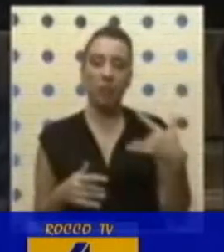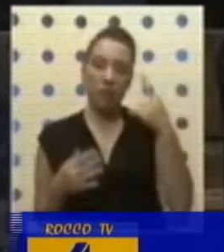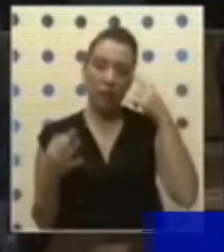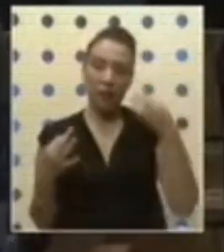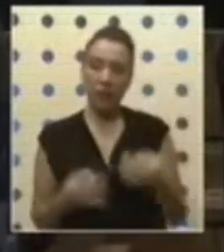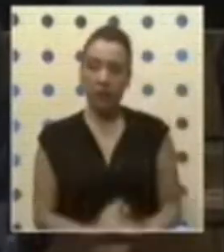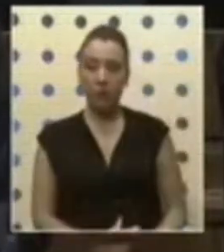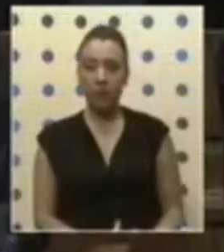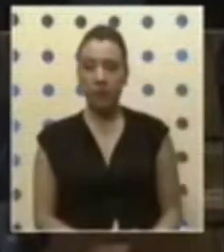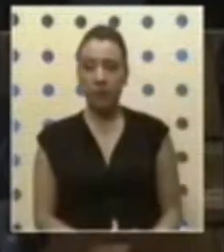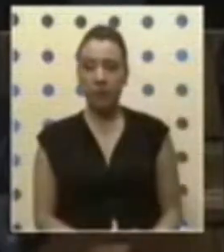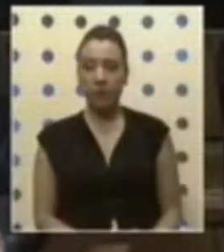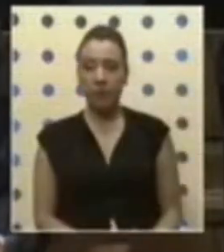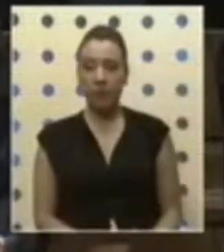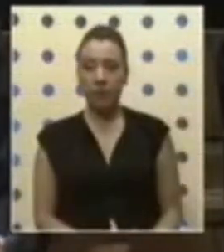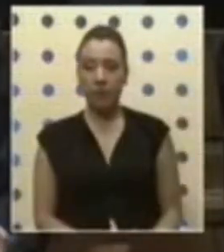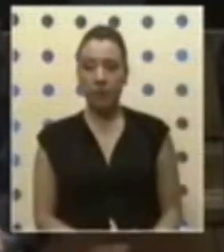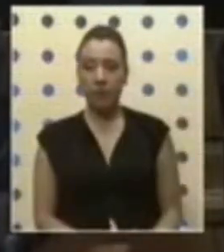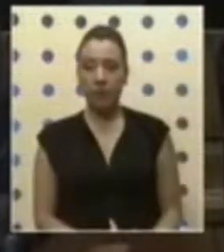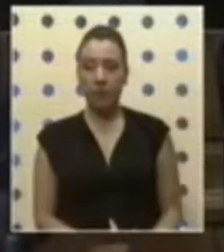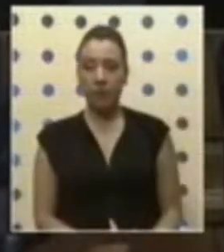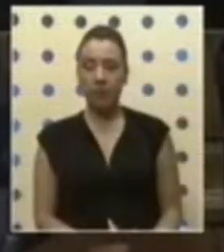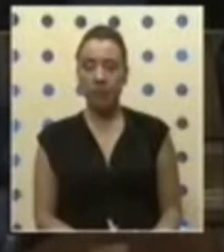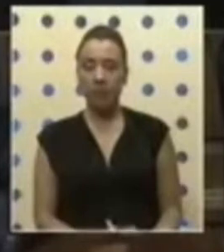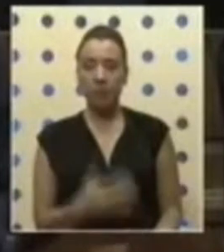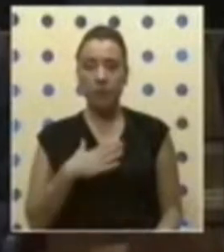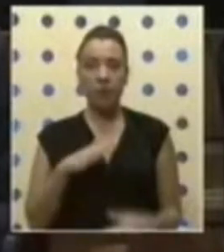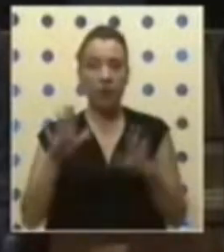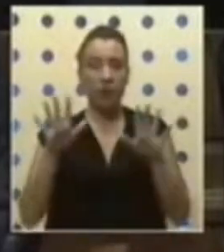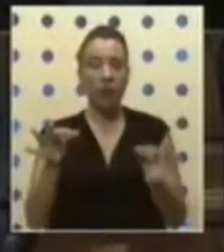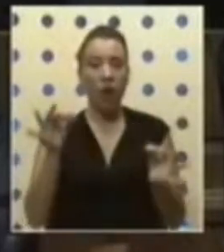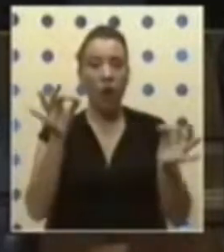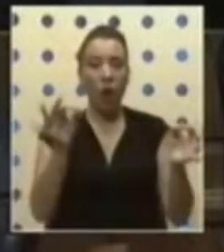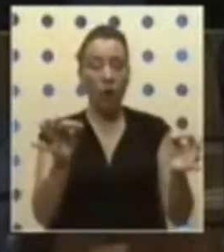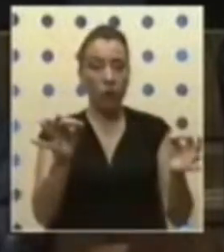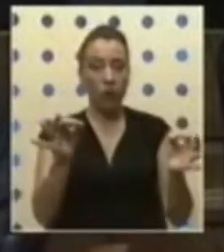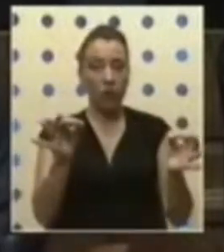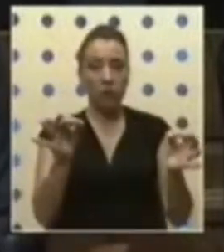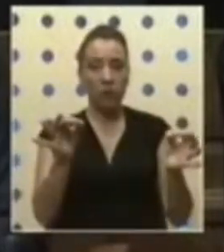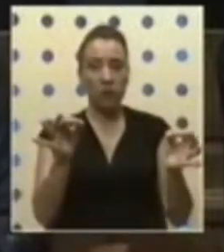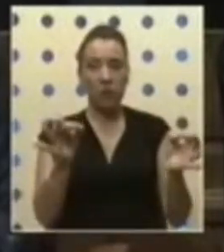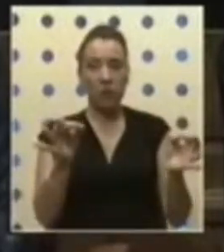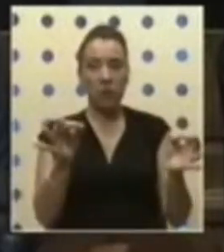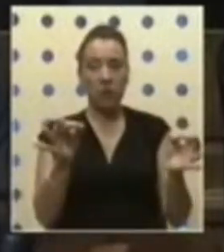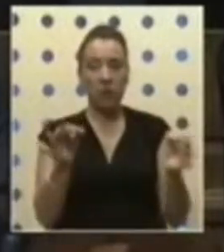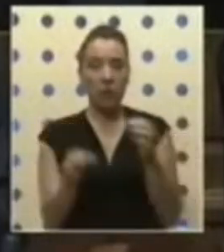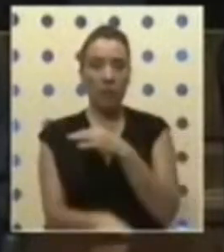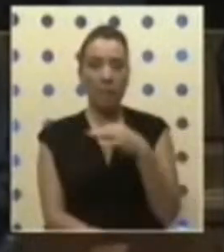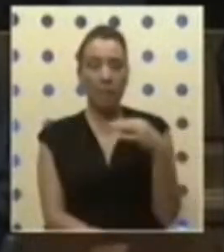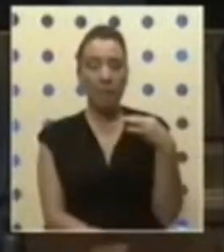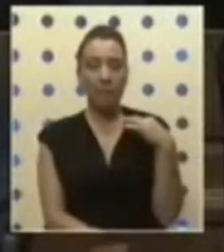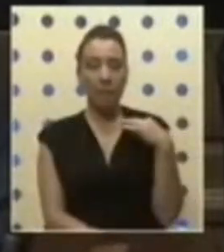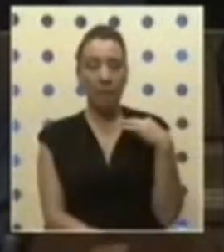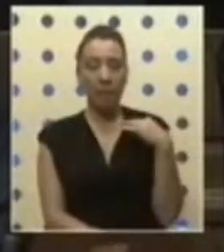decisión. Por último, Presidente, quiero que se oficie en este contexto al Ministro